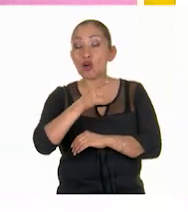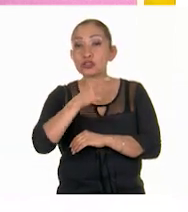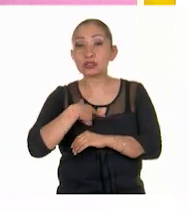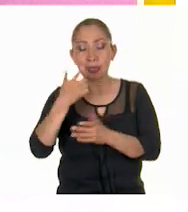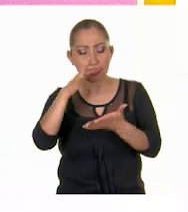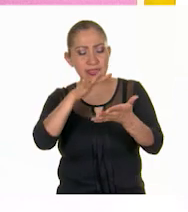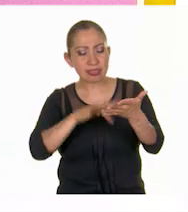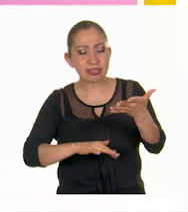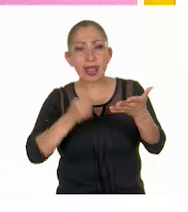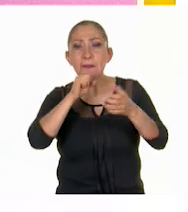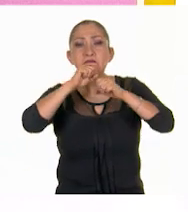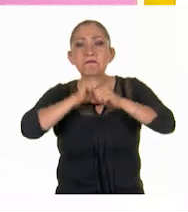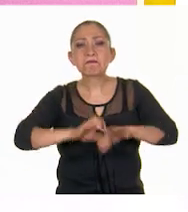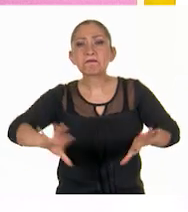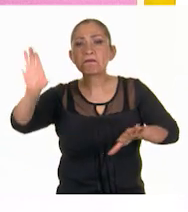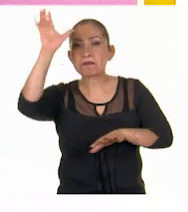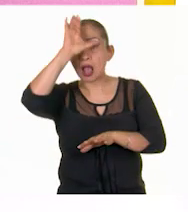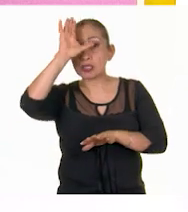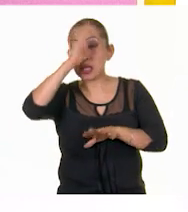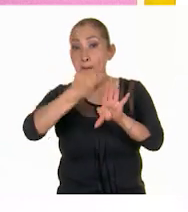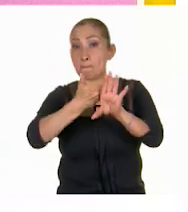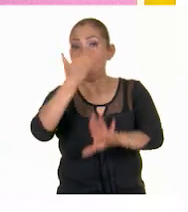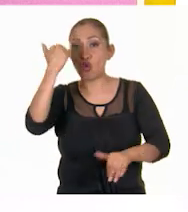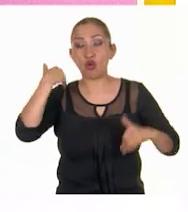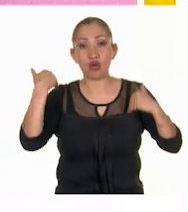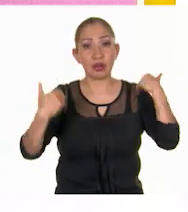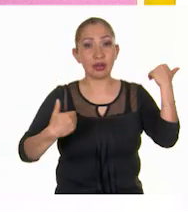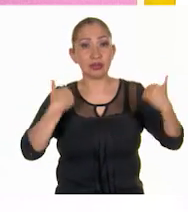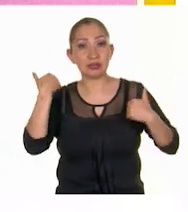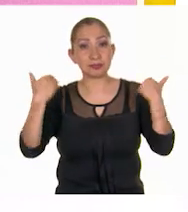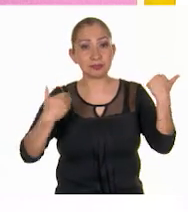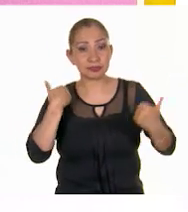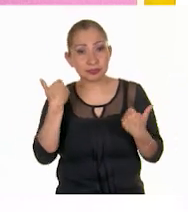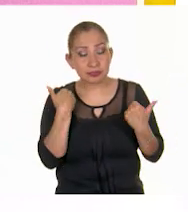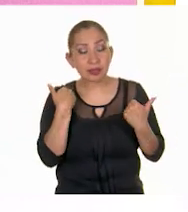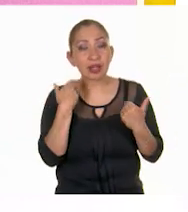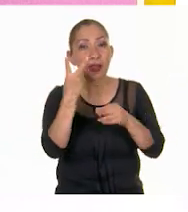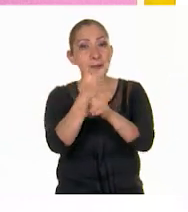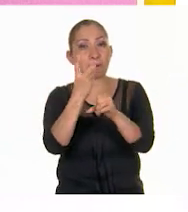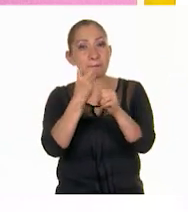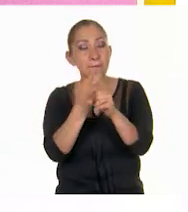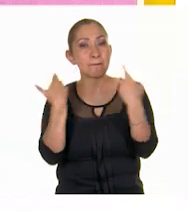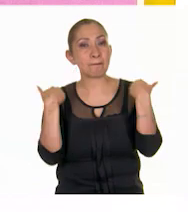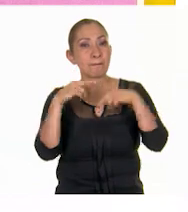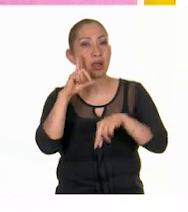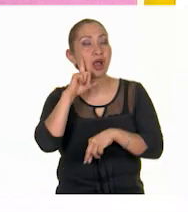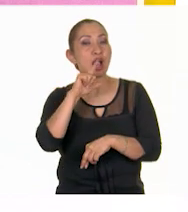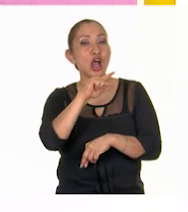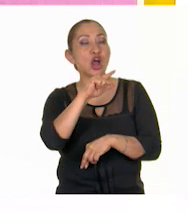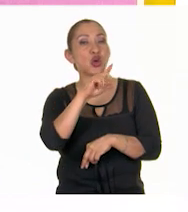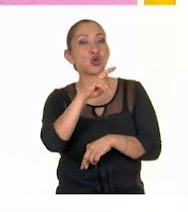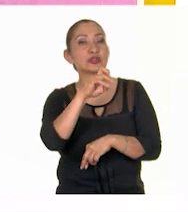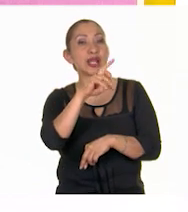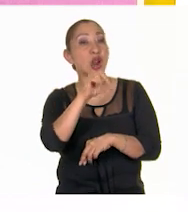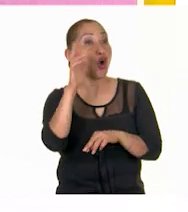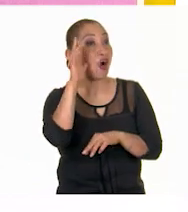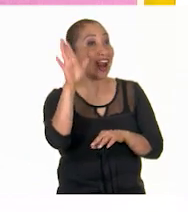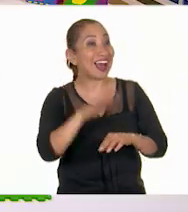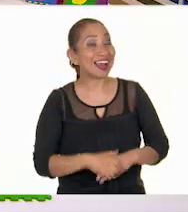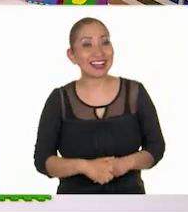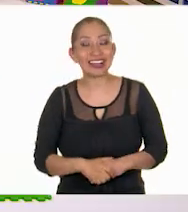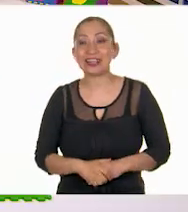Divulgación Científica con mucha diversión, vamos a invitar a la Maestra Lucero. ¡Hola, Maestra!